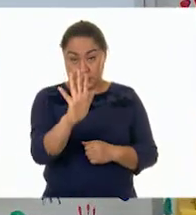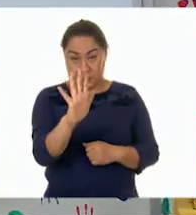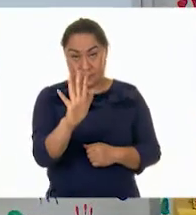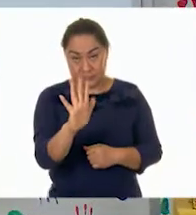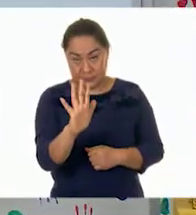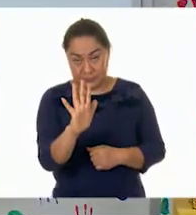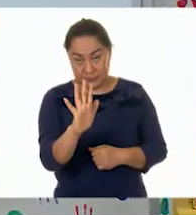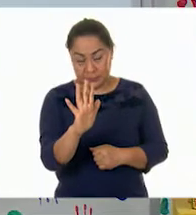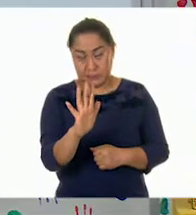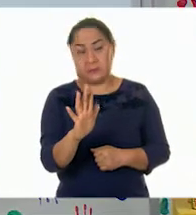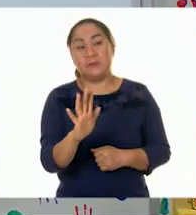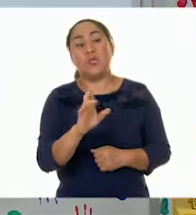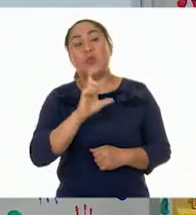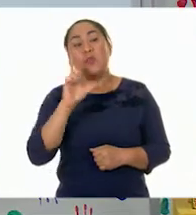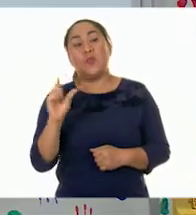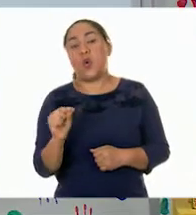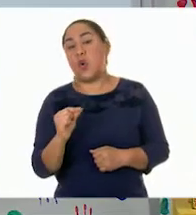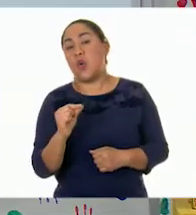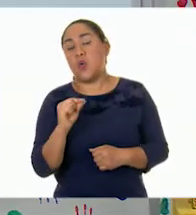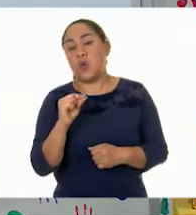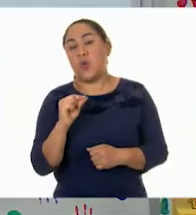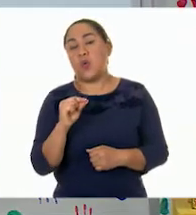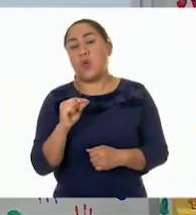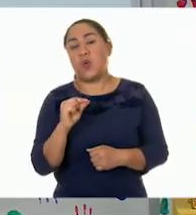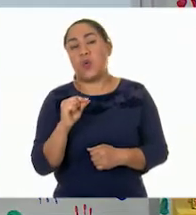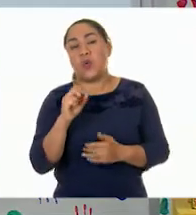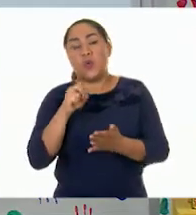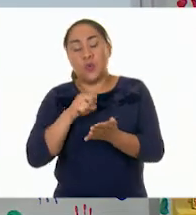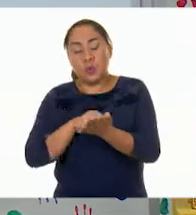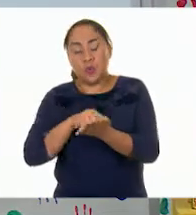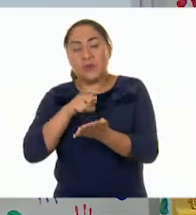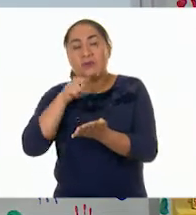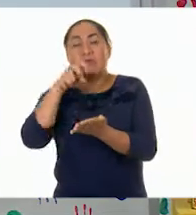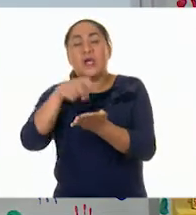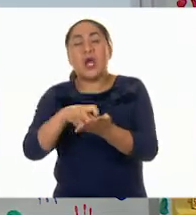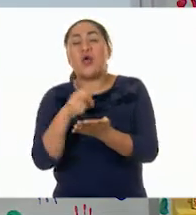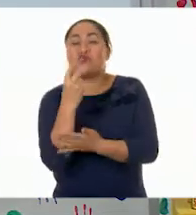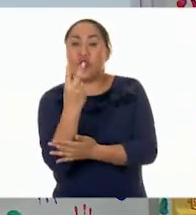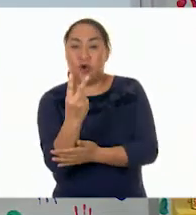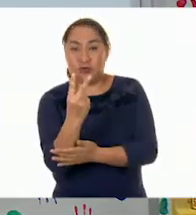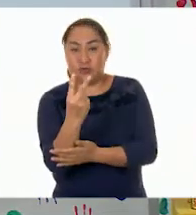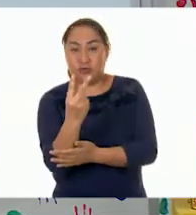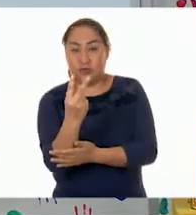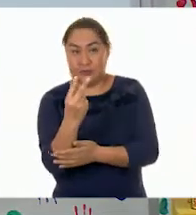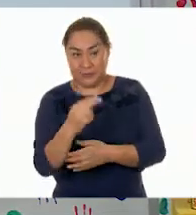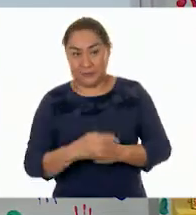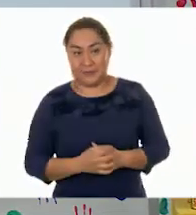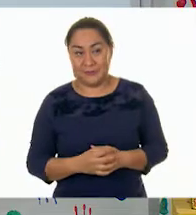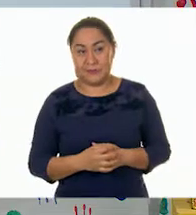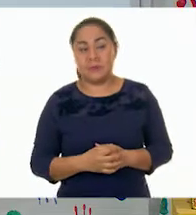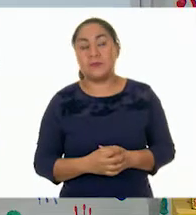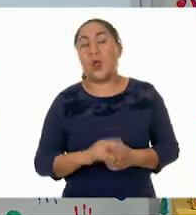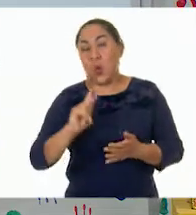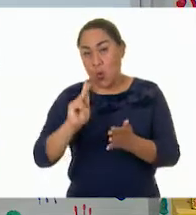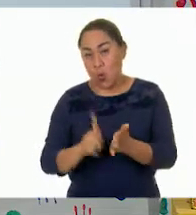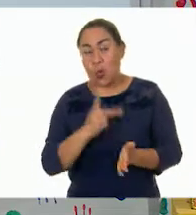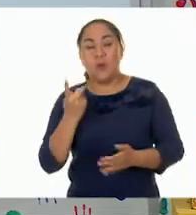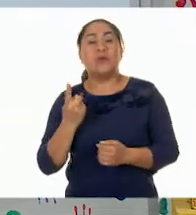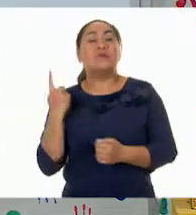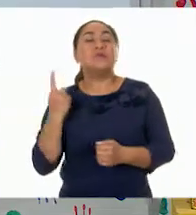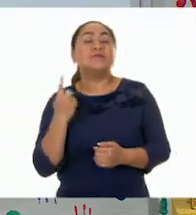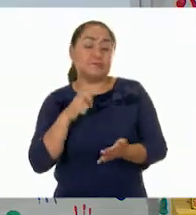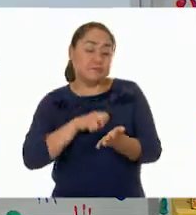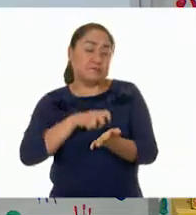Y dos saltos. Un salto que equivale a dos. Entonces serían dos. Aquí fueron diez.